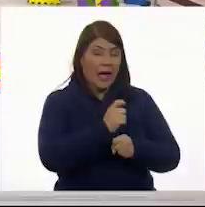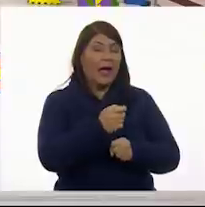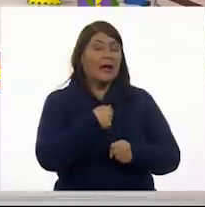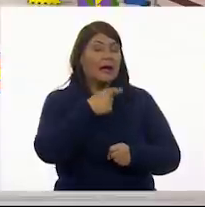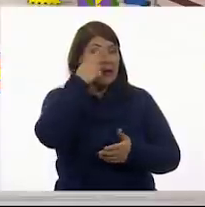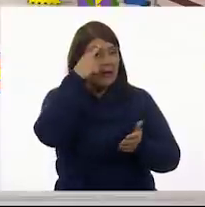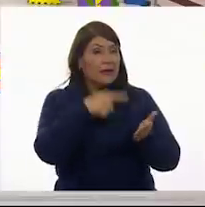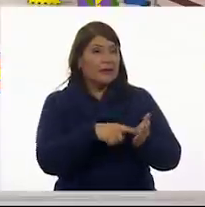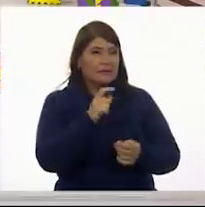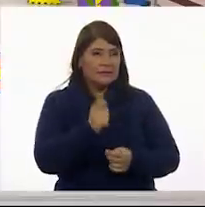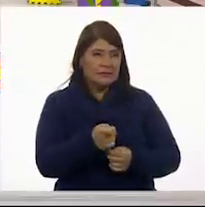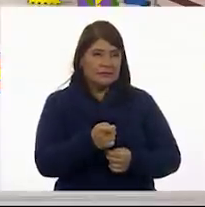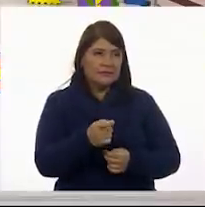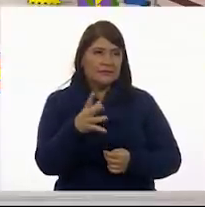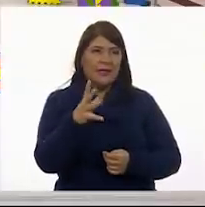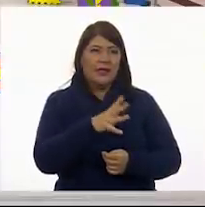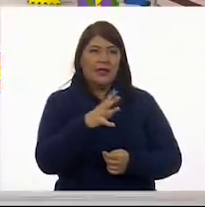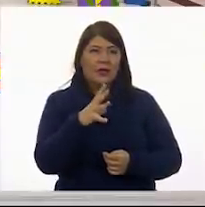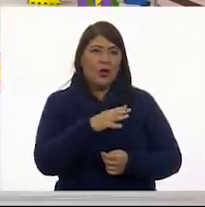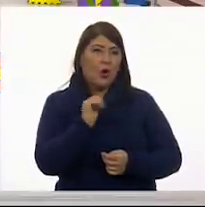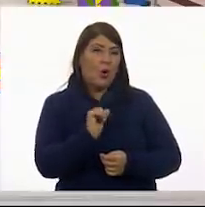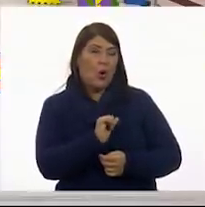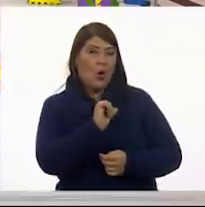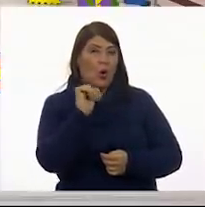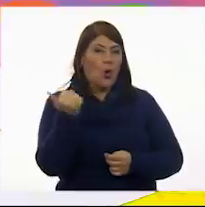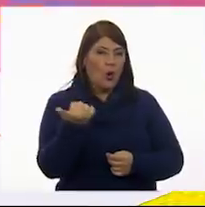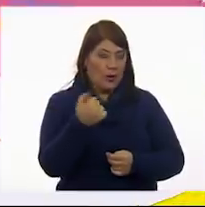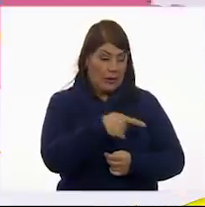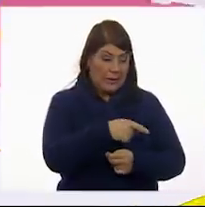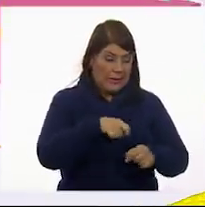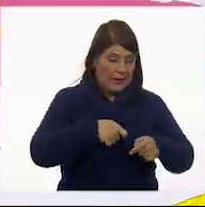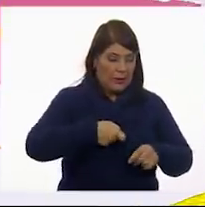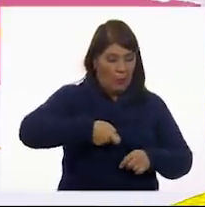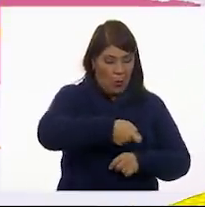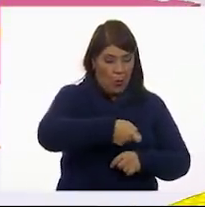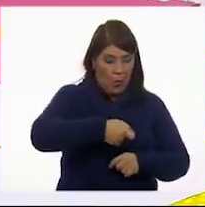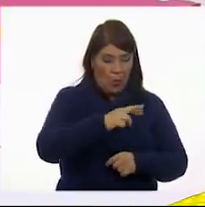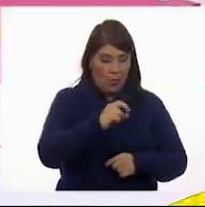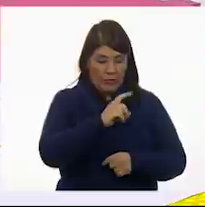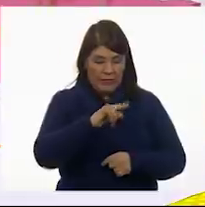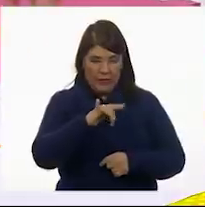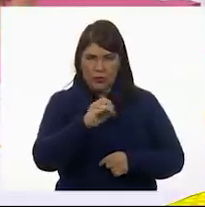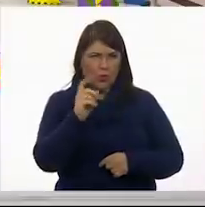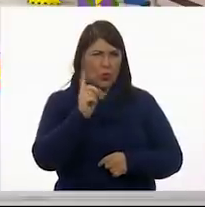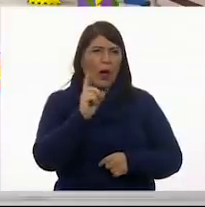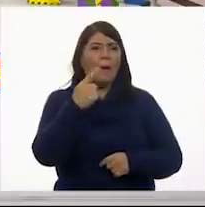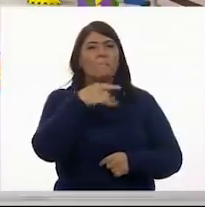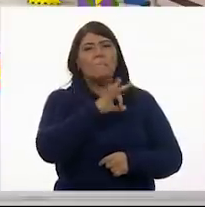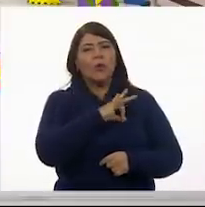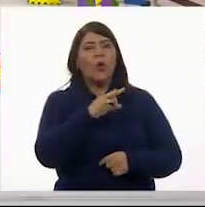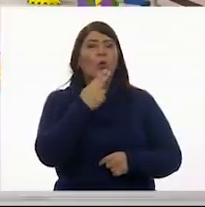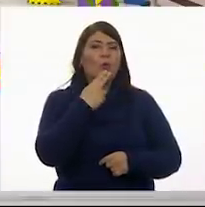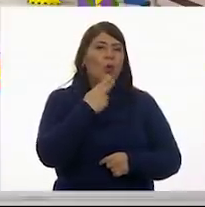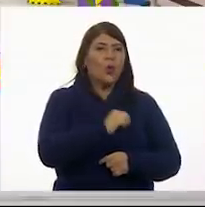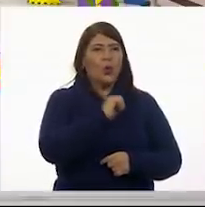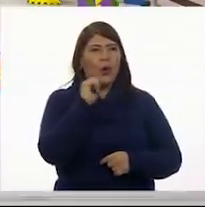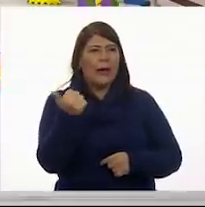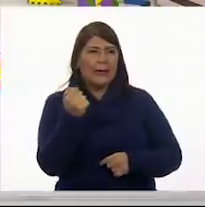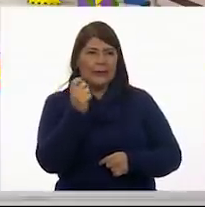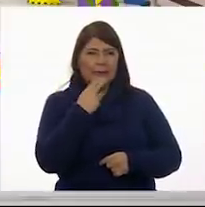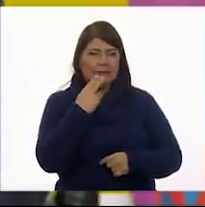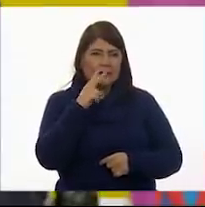Tenemos otro material para poder rellenar nuestras plantillas de stencil. ¿Qué es